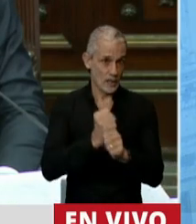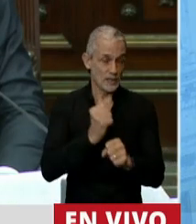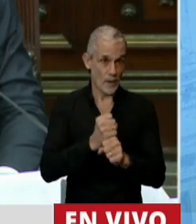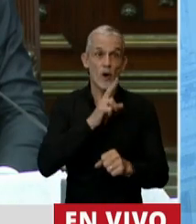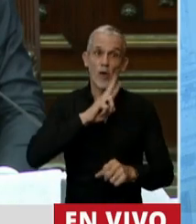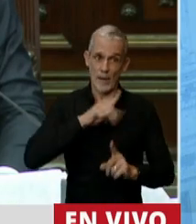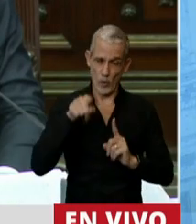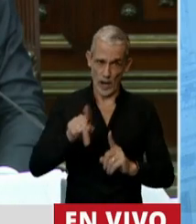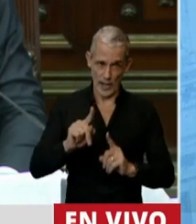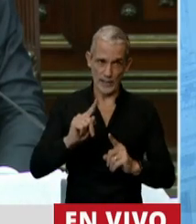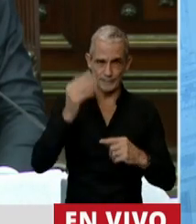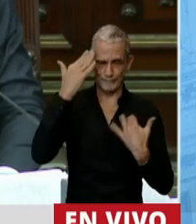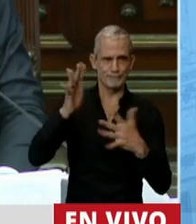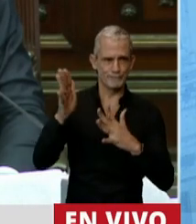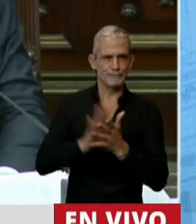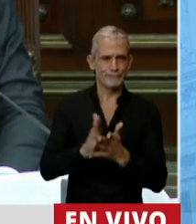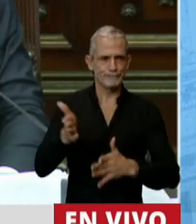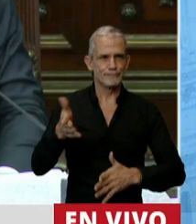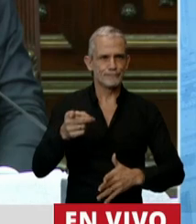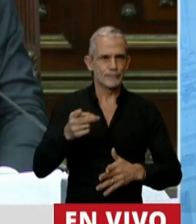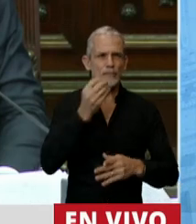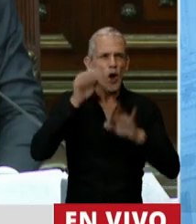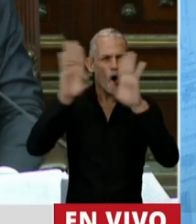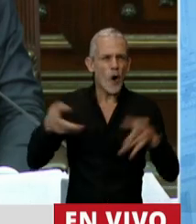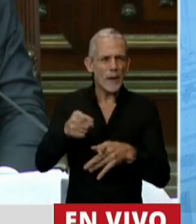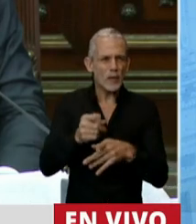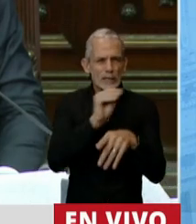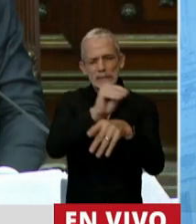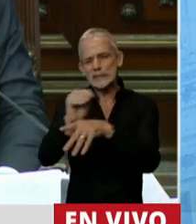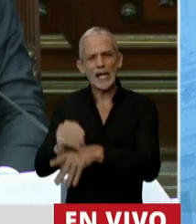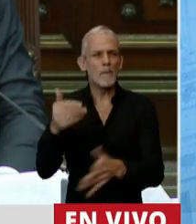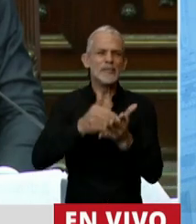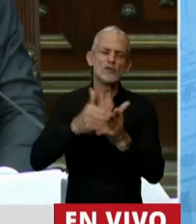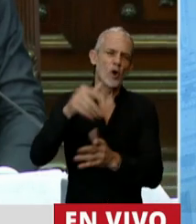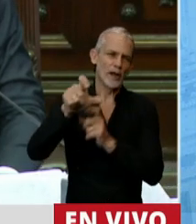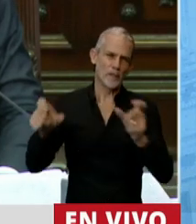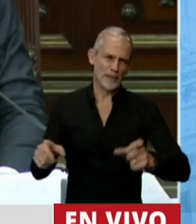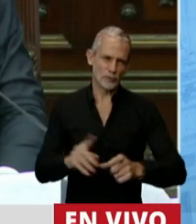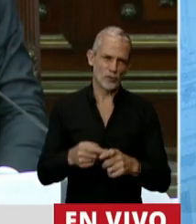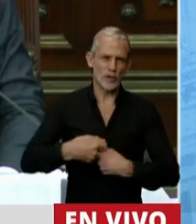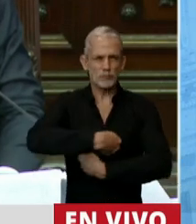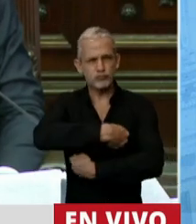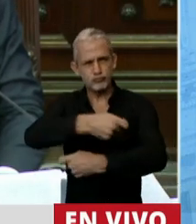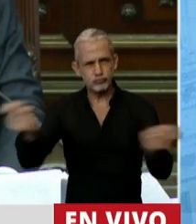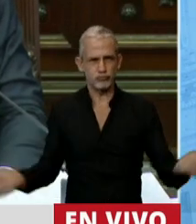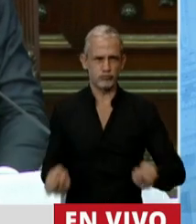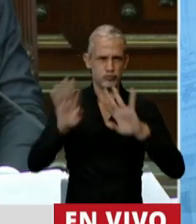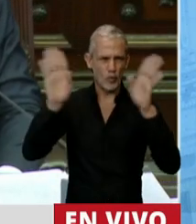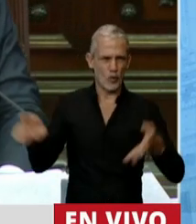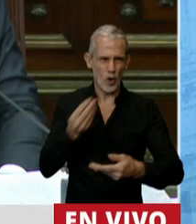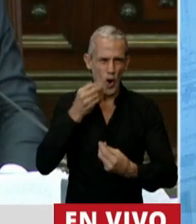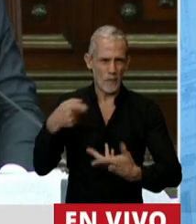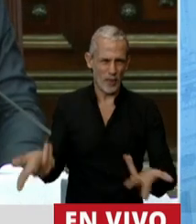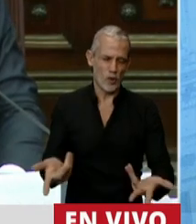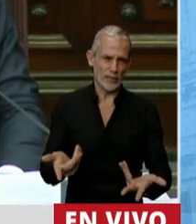de las mujeres que todos los días trabajan en esos comedores para darle comer a millones de personas, pero creo que tenemos que discutirlo de una